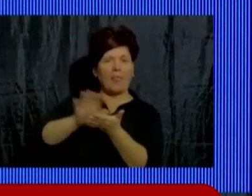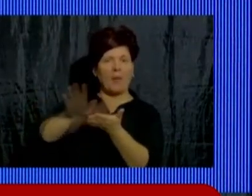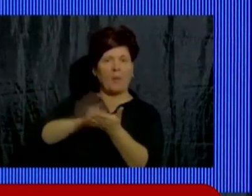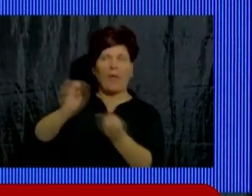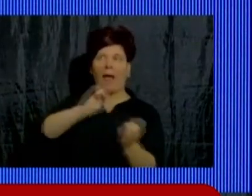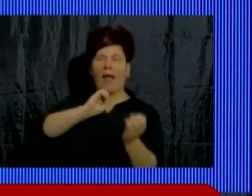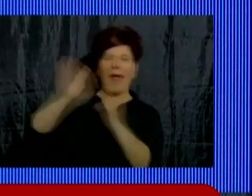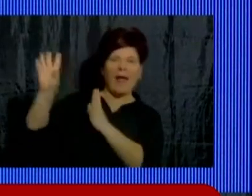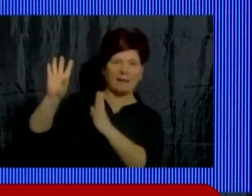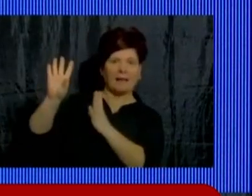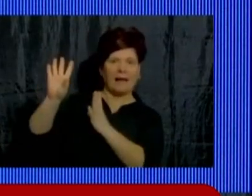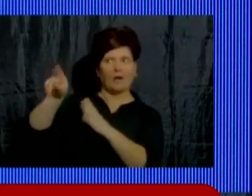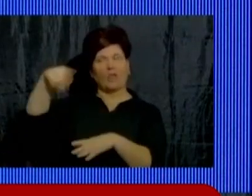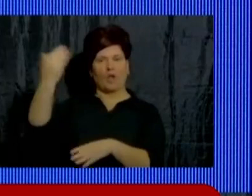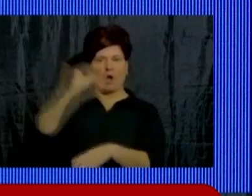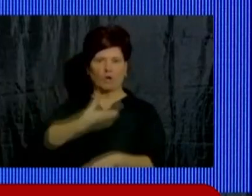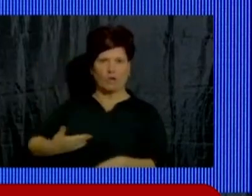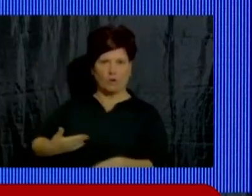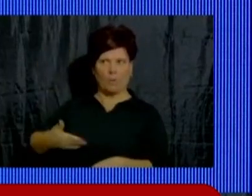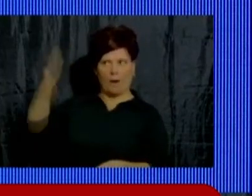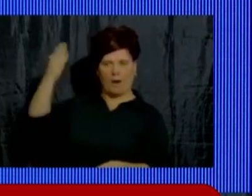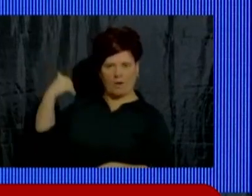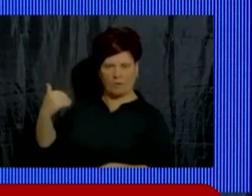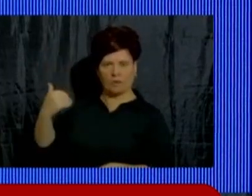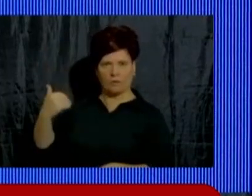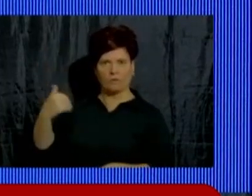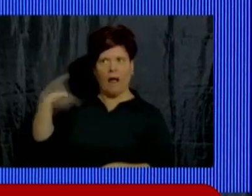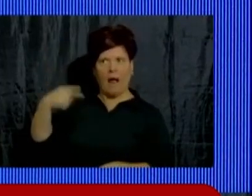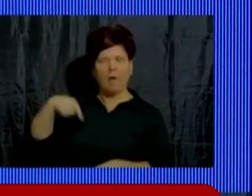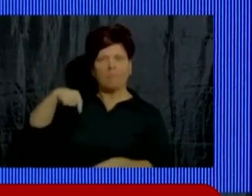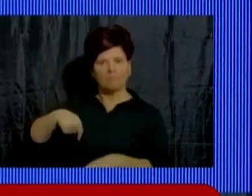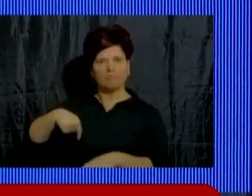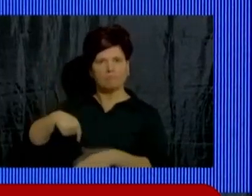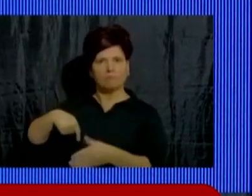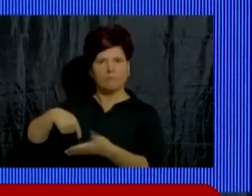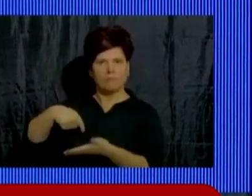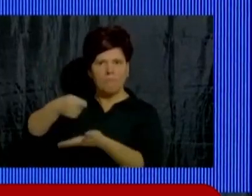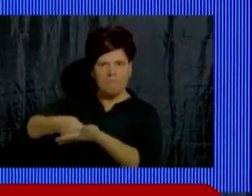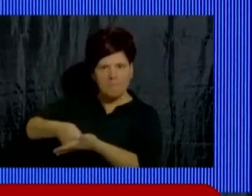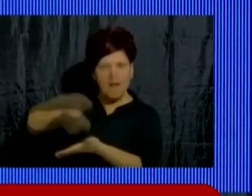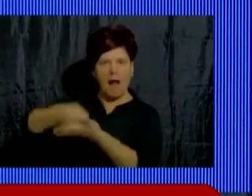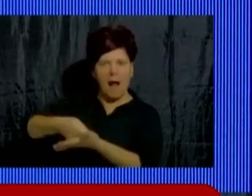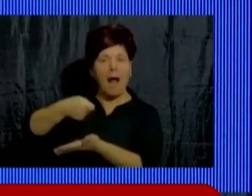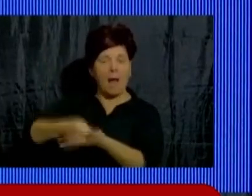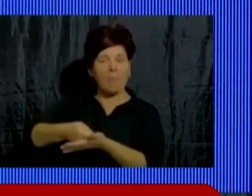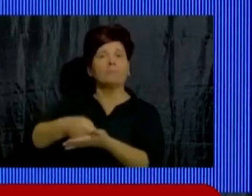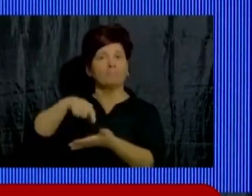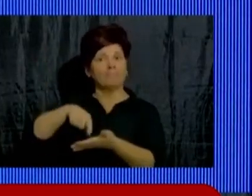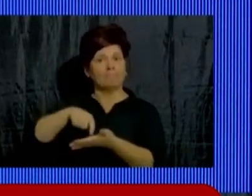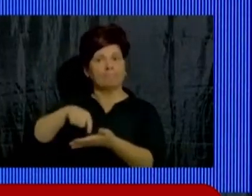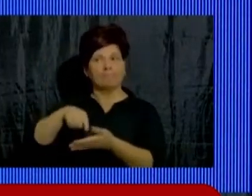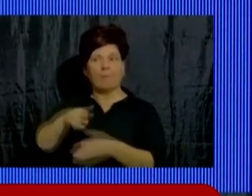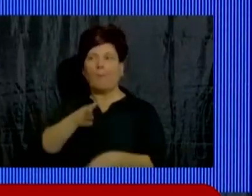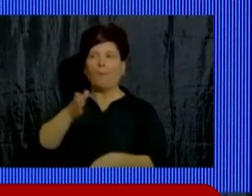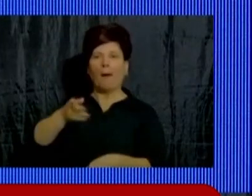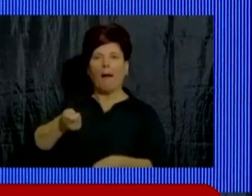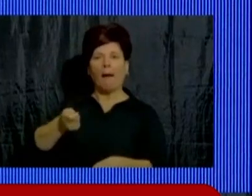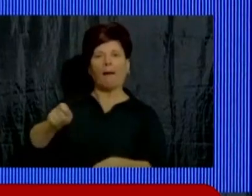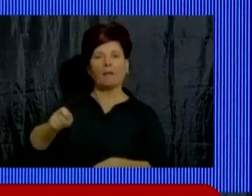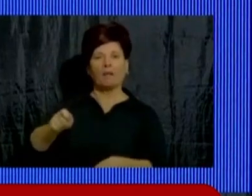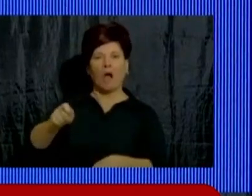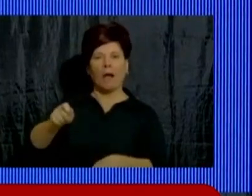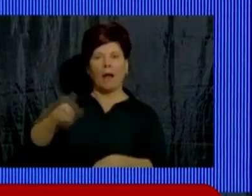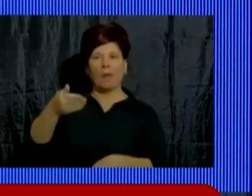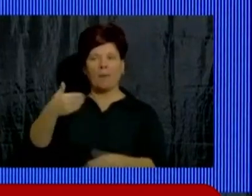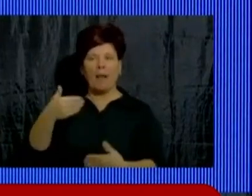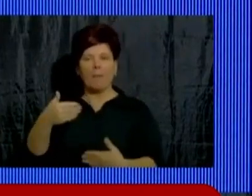contraída por gobiernos anteriores. Teniendo la dificultad enorme que es a la hora de ir a gestionar un recurso para hacer frente a ese compromiso